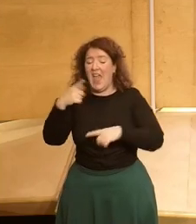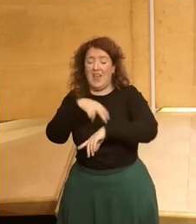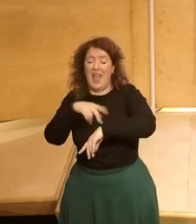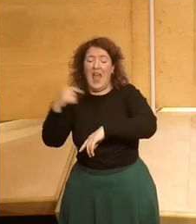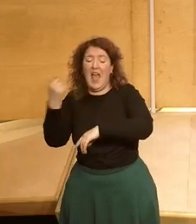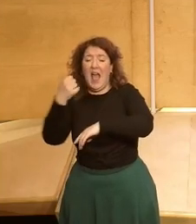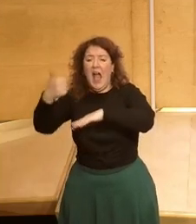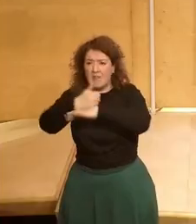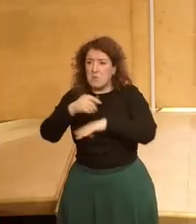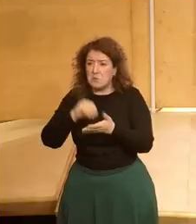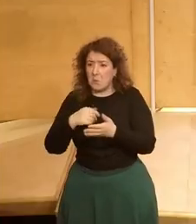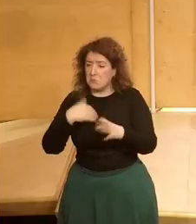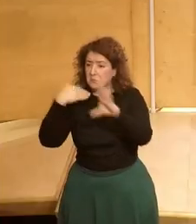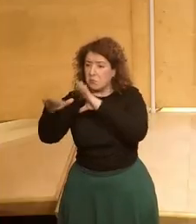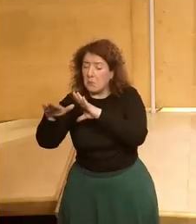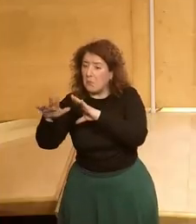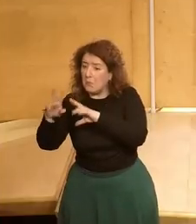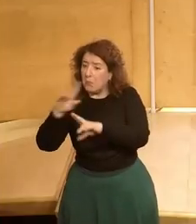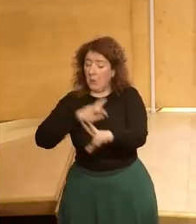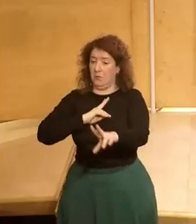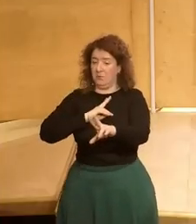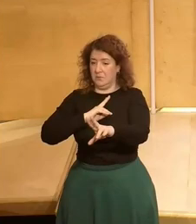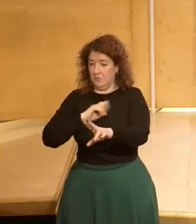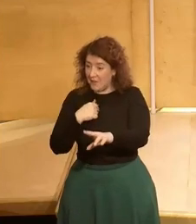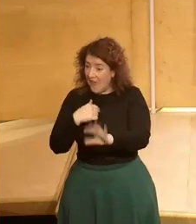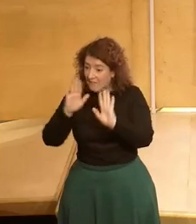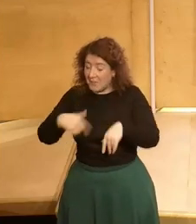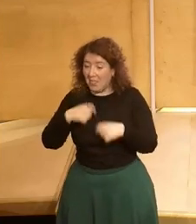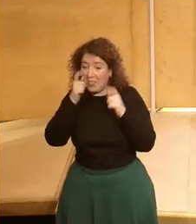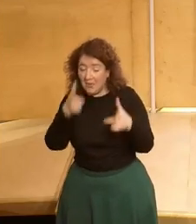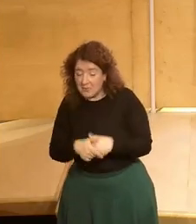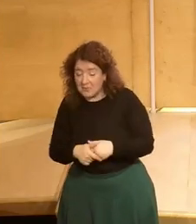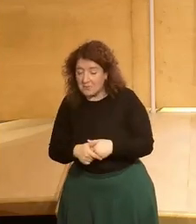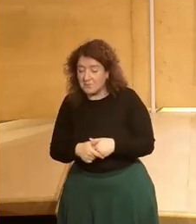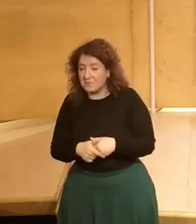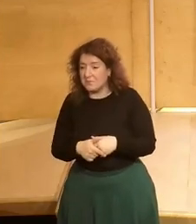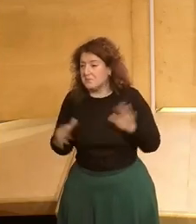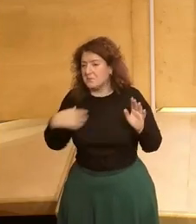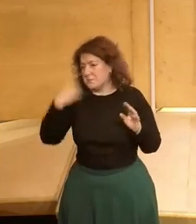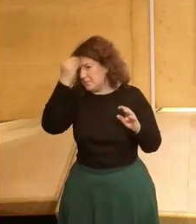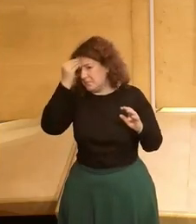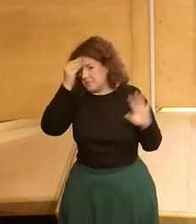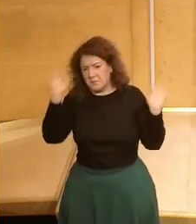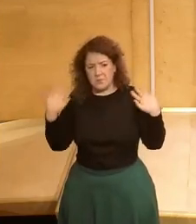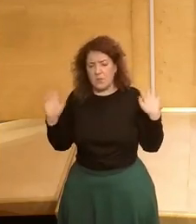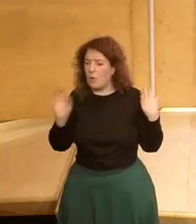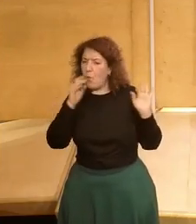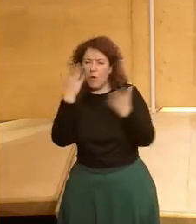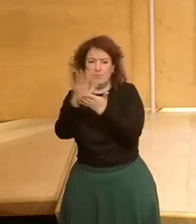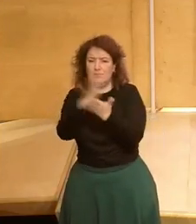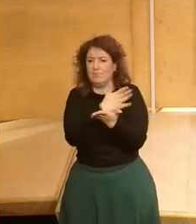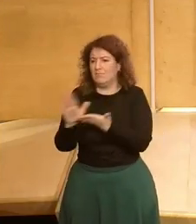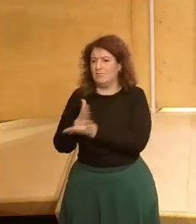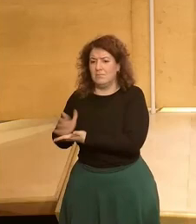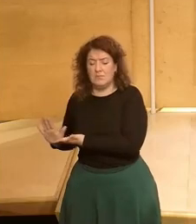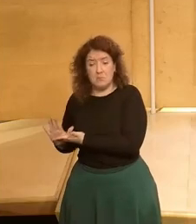muchas veces te responden o sea yo eso de verdad lo he aprendido y quizás es porque nos pensamos que está todo como muy separado